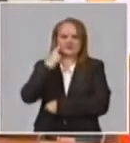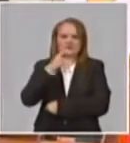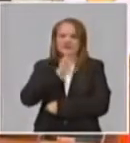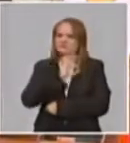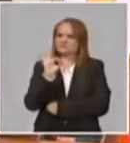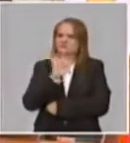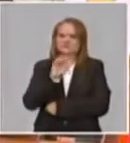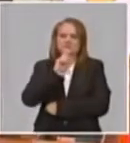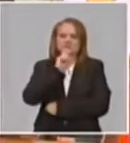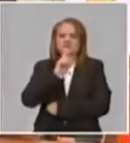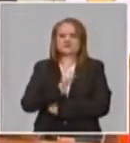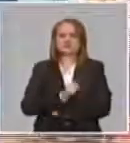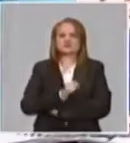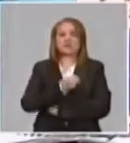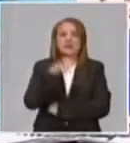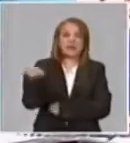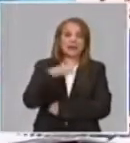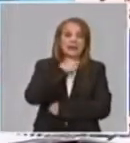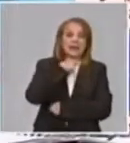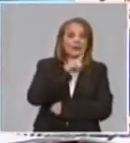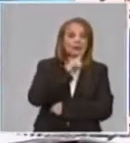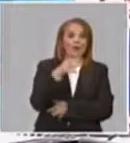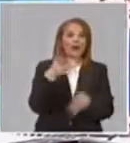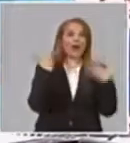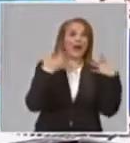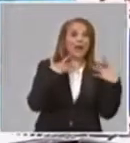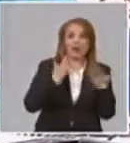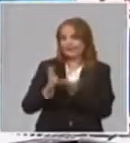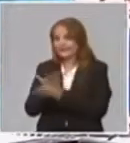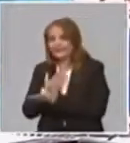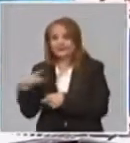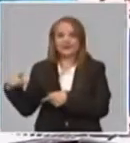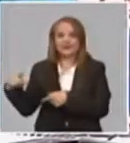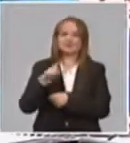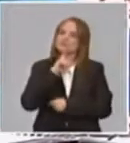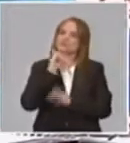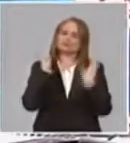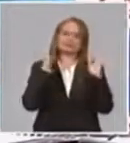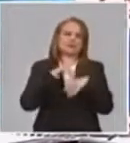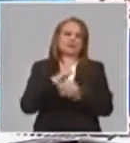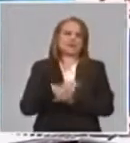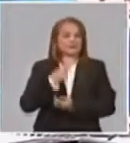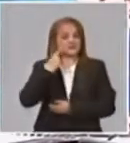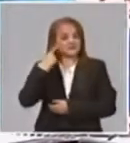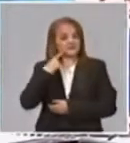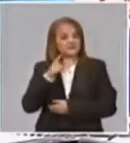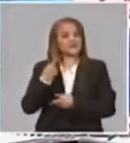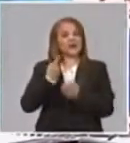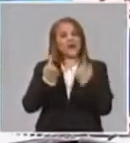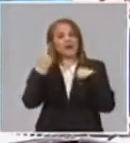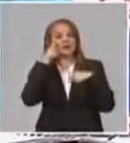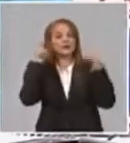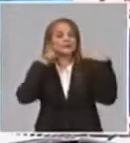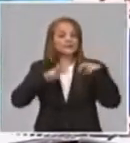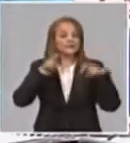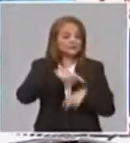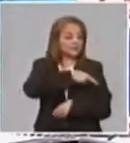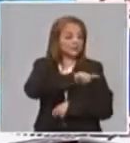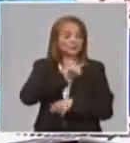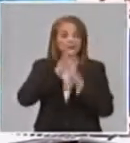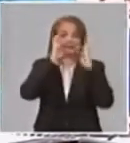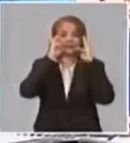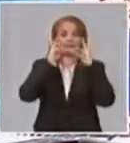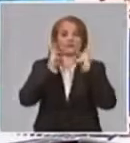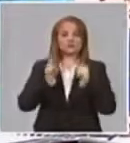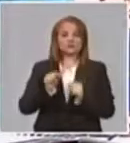hecho, hay resultados de investigaciones de las últimas semanas que dicen que